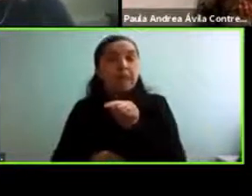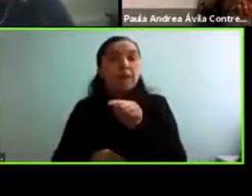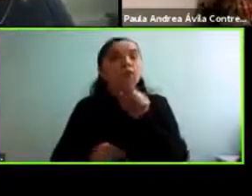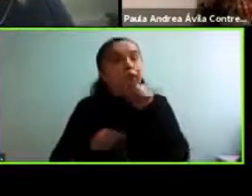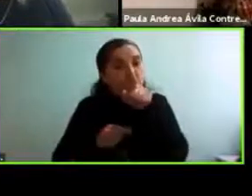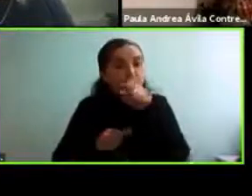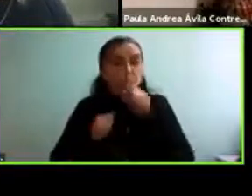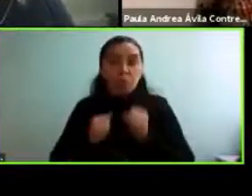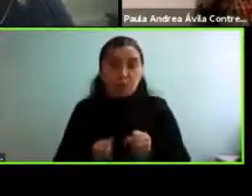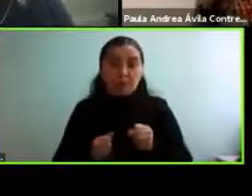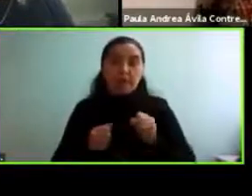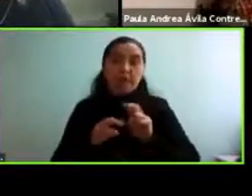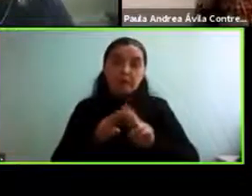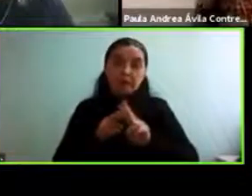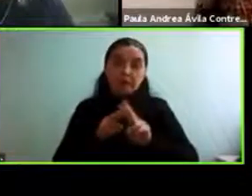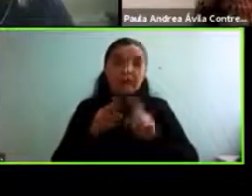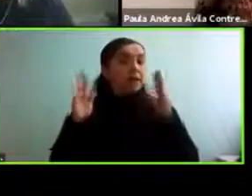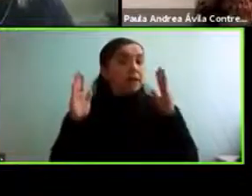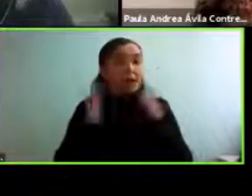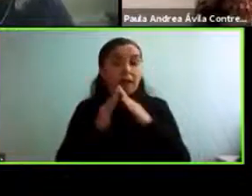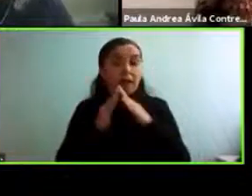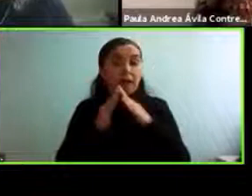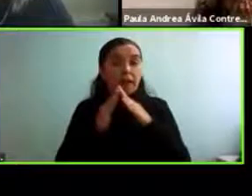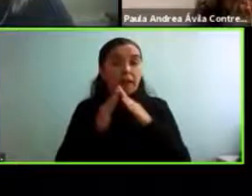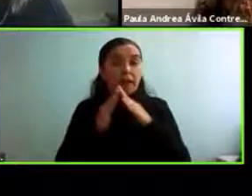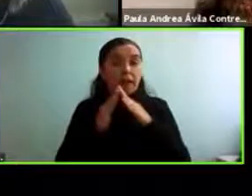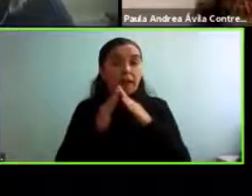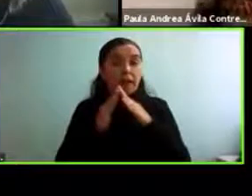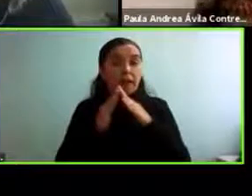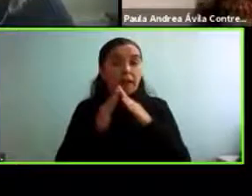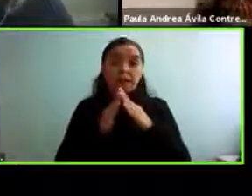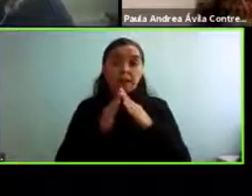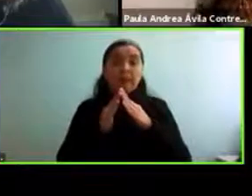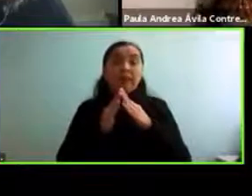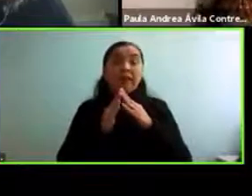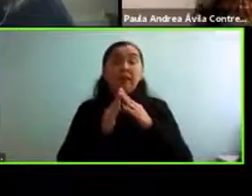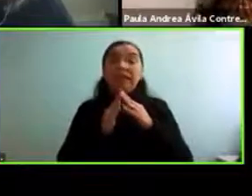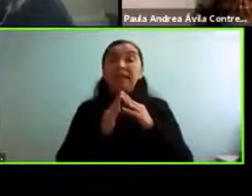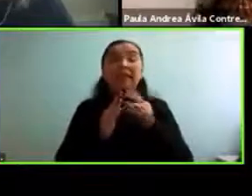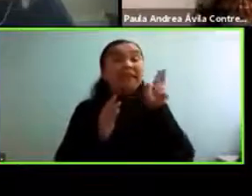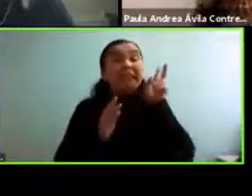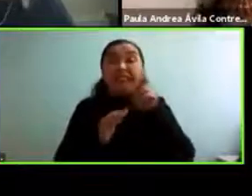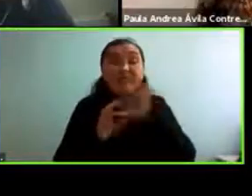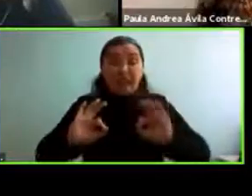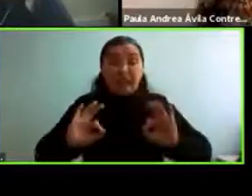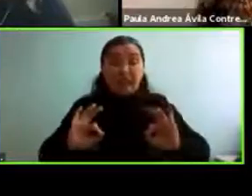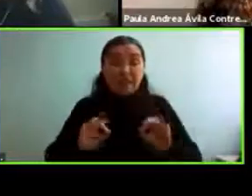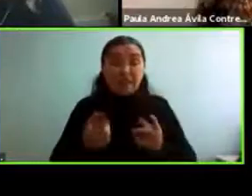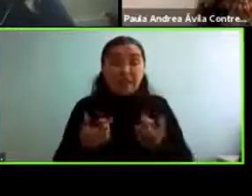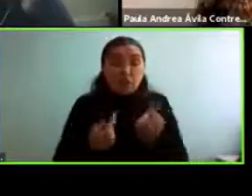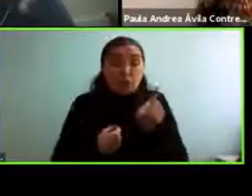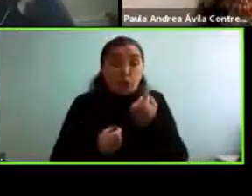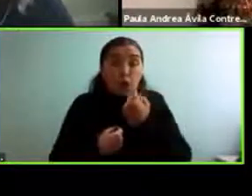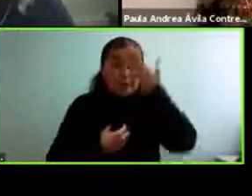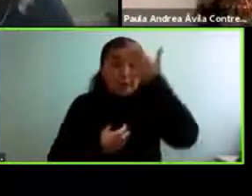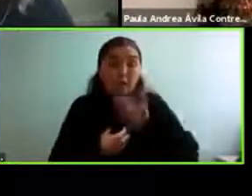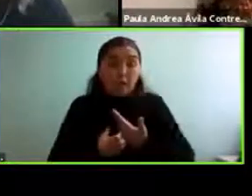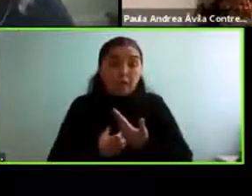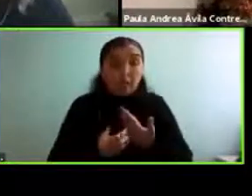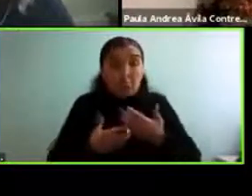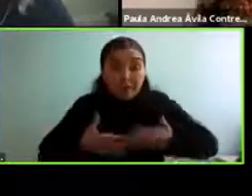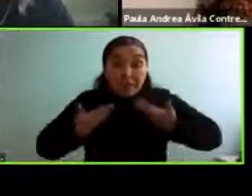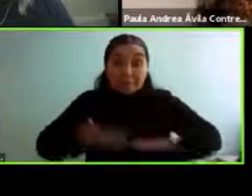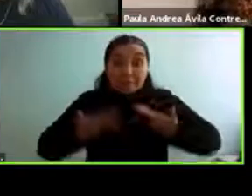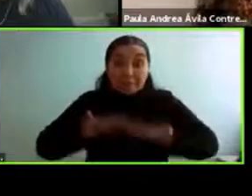tú lo puedes hacer tú en tu casa sin nada ningún implemento lo puedes hacer solamente con tu motivación y que